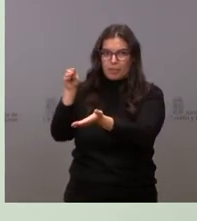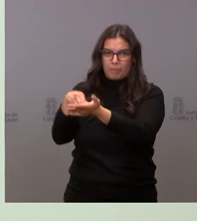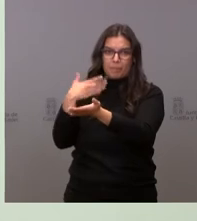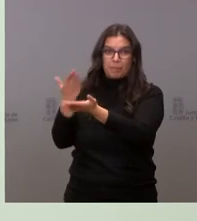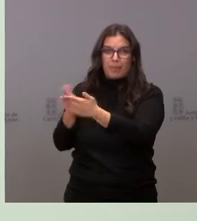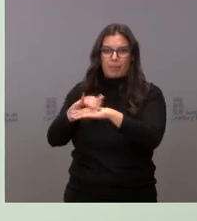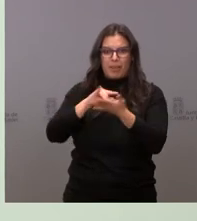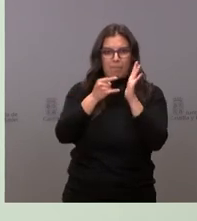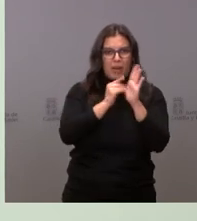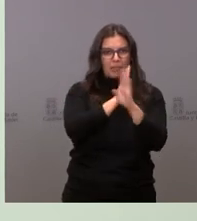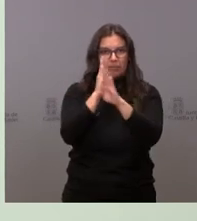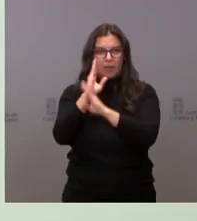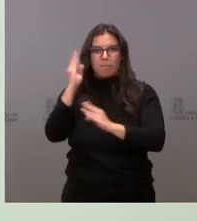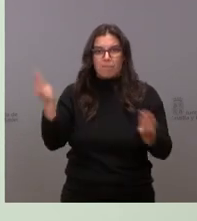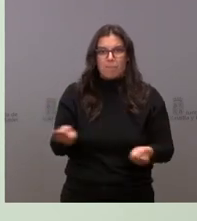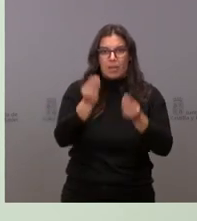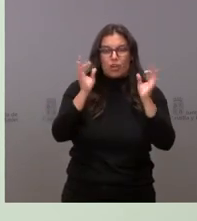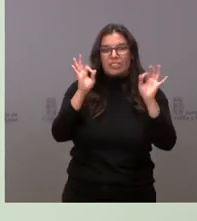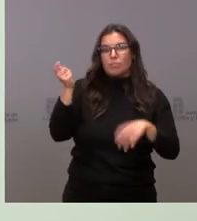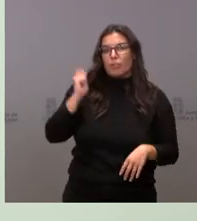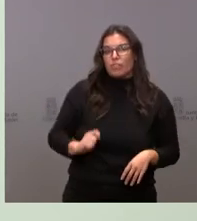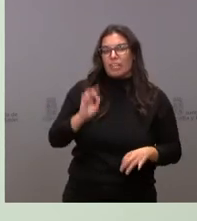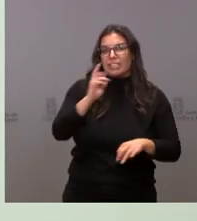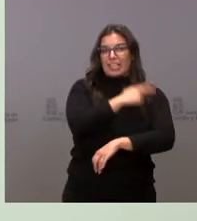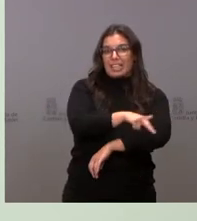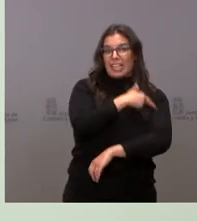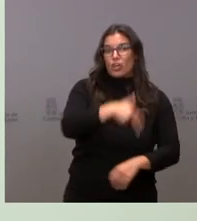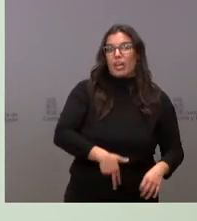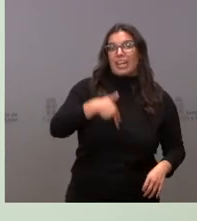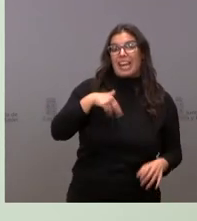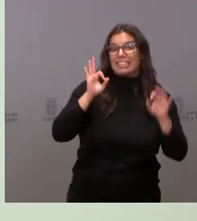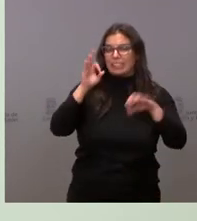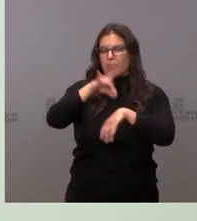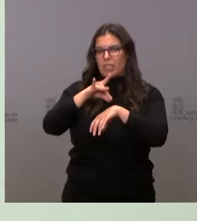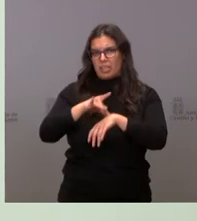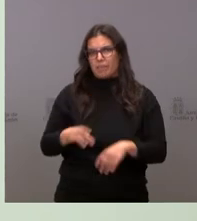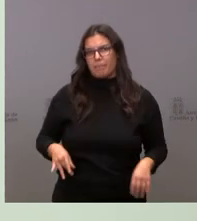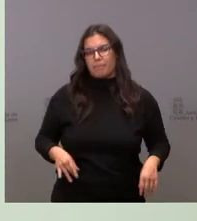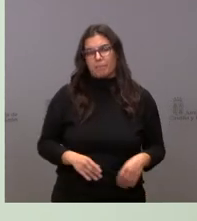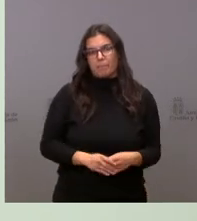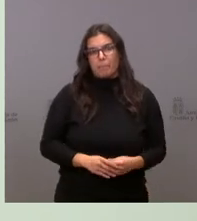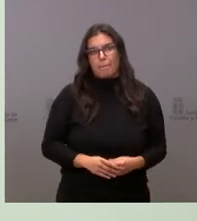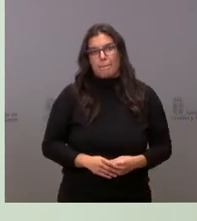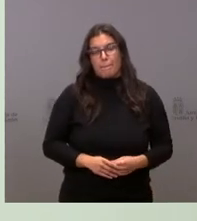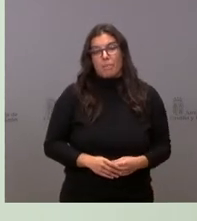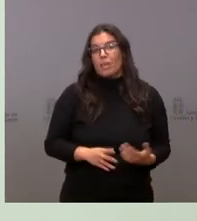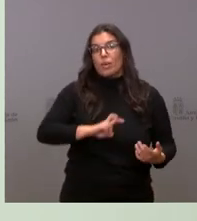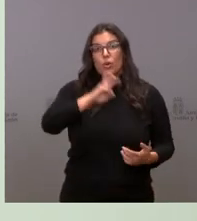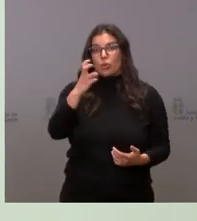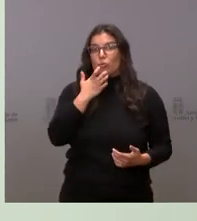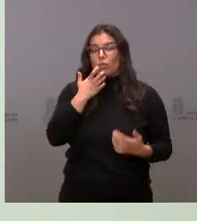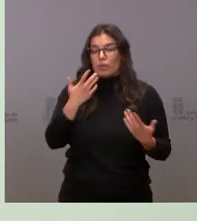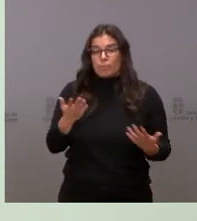planificación de profesionales sanitarios en su conjunto y en medicina en particular. Y por poner otro ejemplo